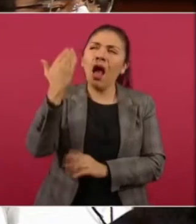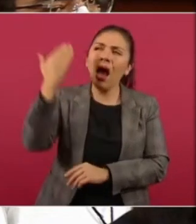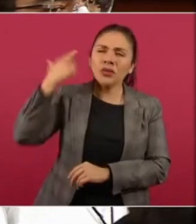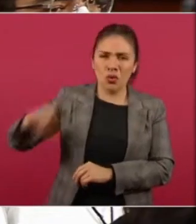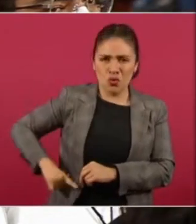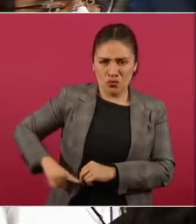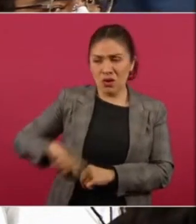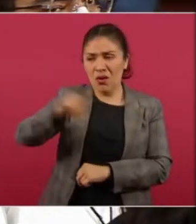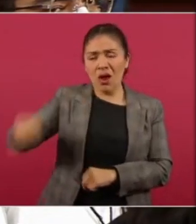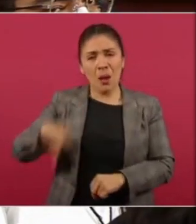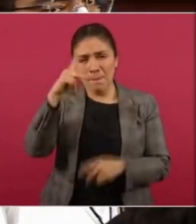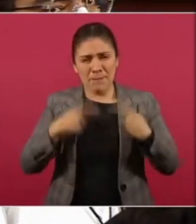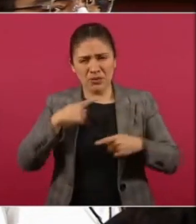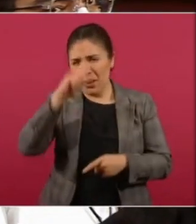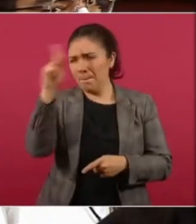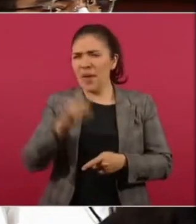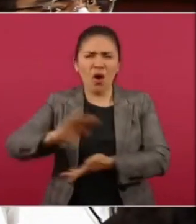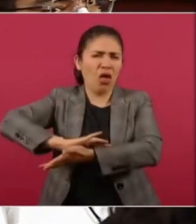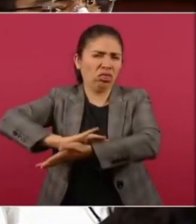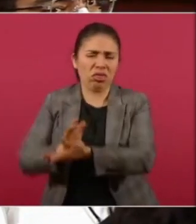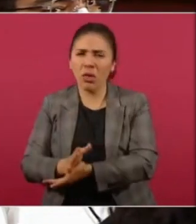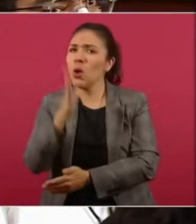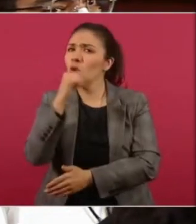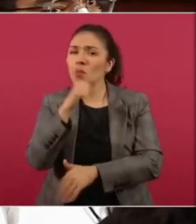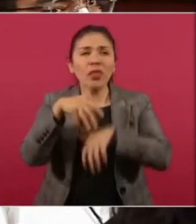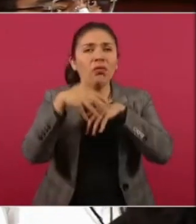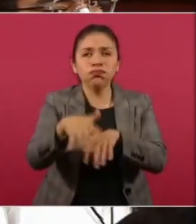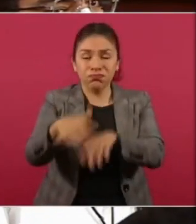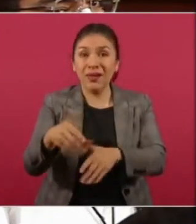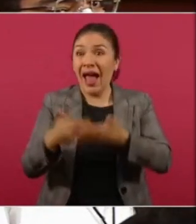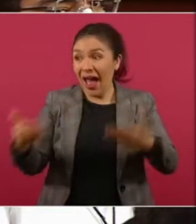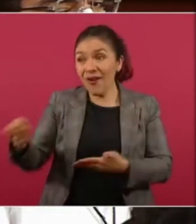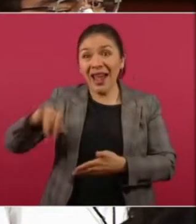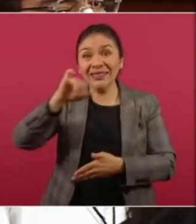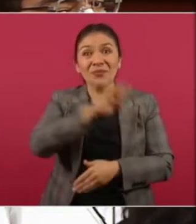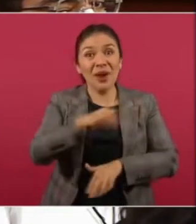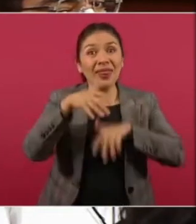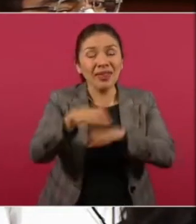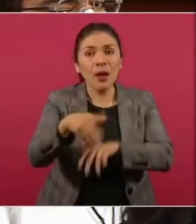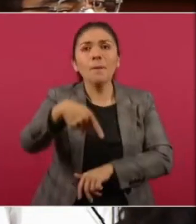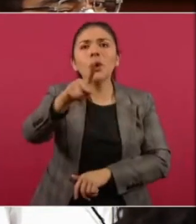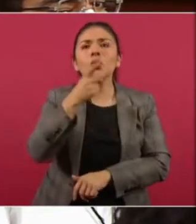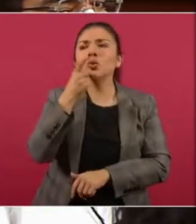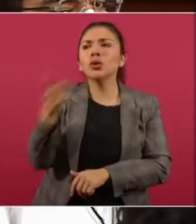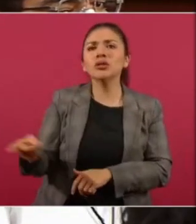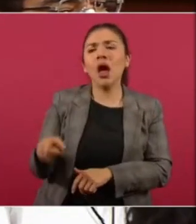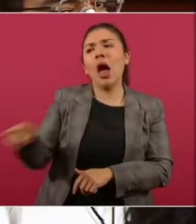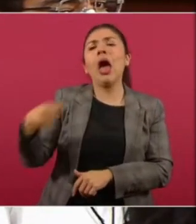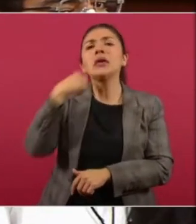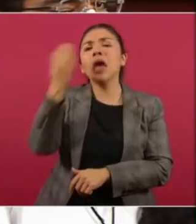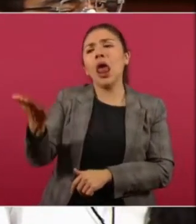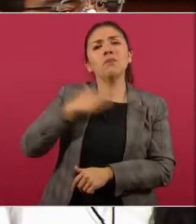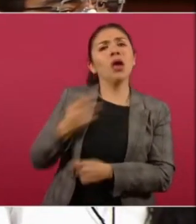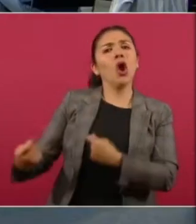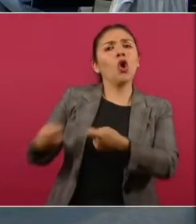reportera al presidente López Obrador ni por respeto se volvió una persona o una reportera tóxica como un